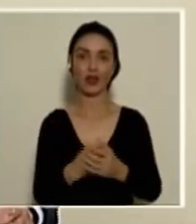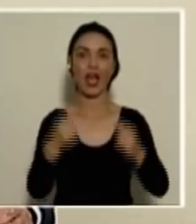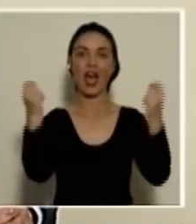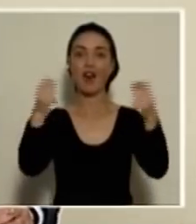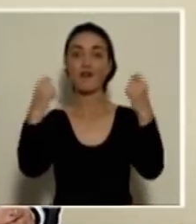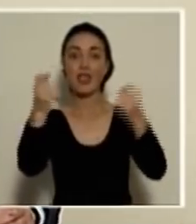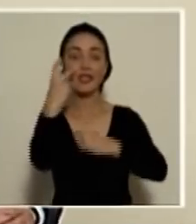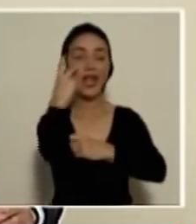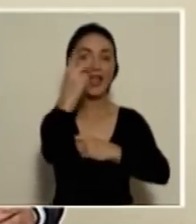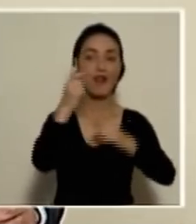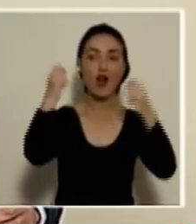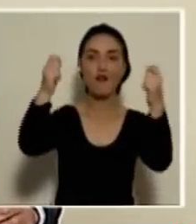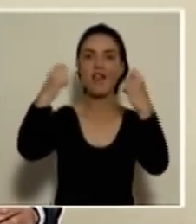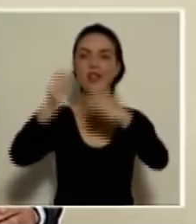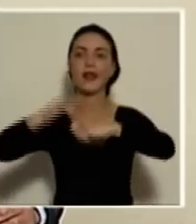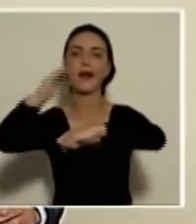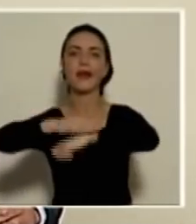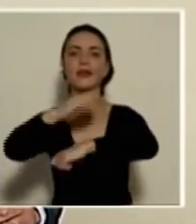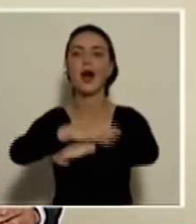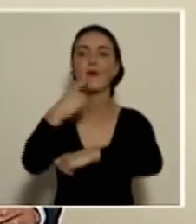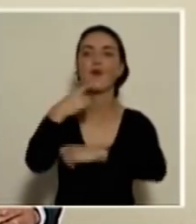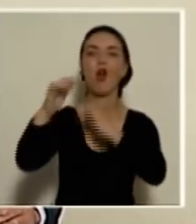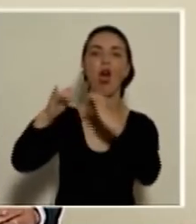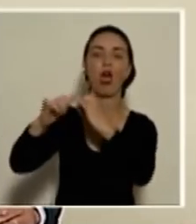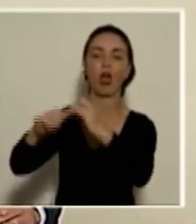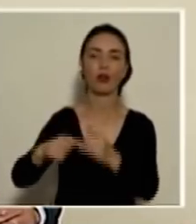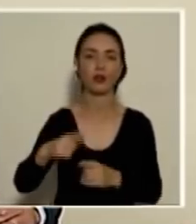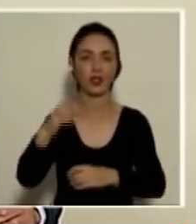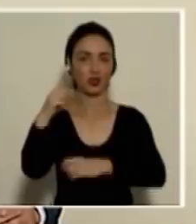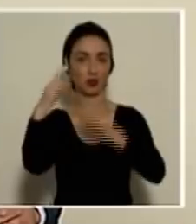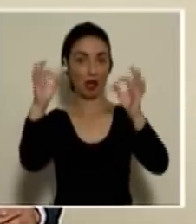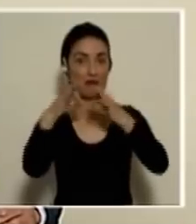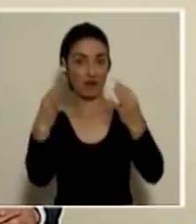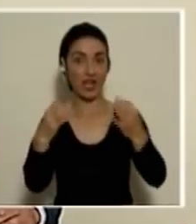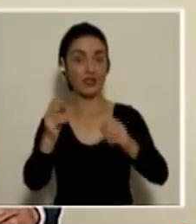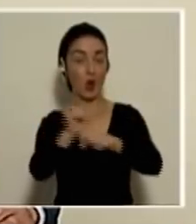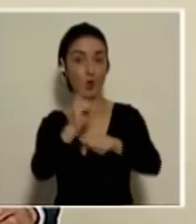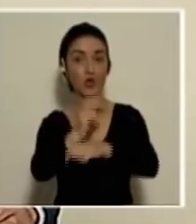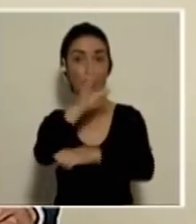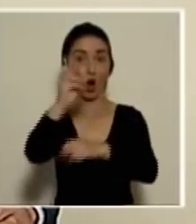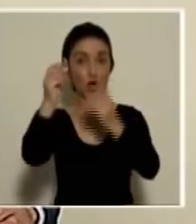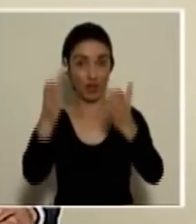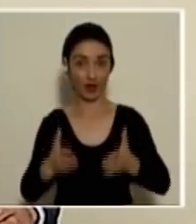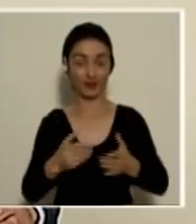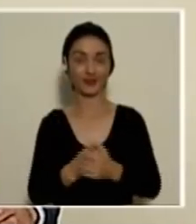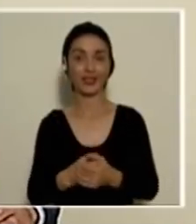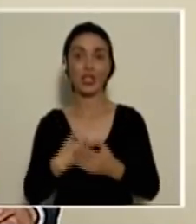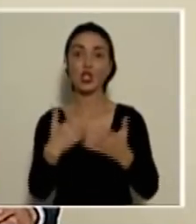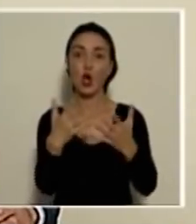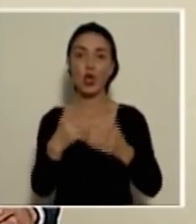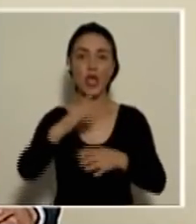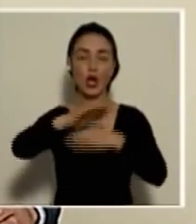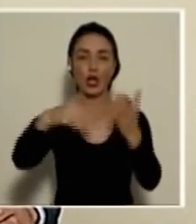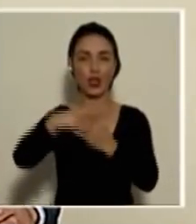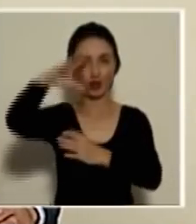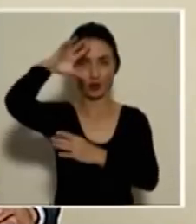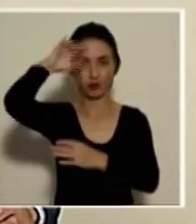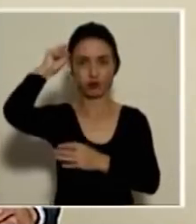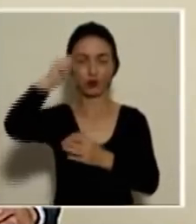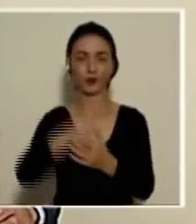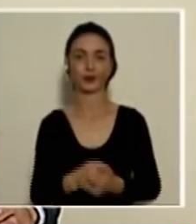dice, fiesta que veo, fiesta que zapeo, ¿verdad? Y es, como les digo, es una frase coloquial costarricense y quisiera yo que nos quedara a todos en la memoria.